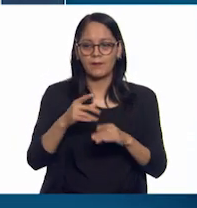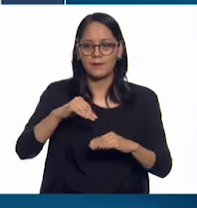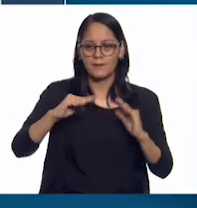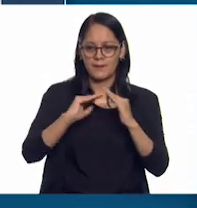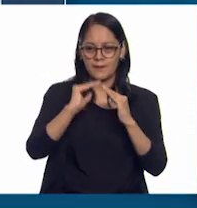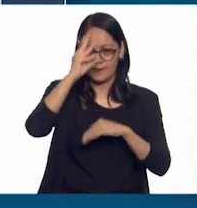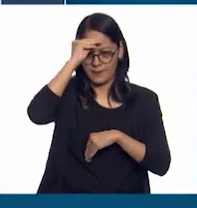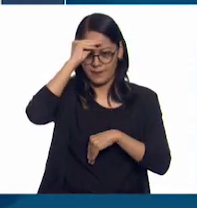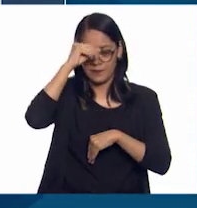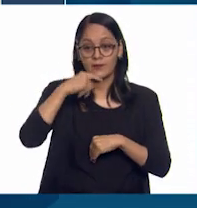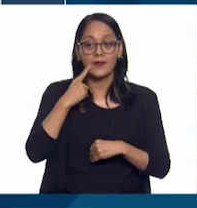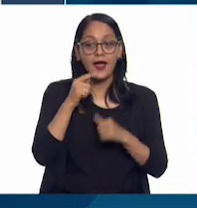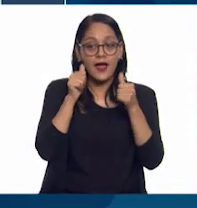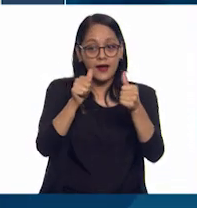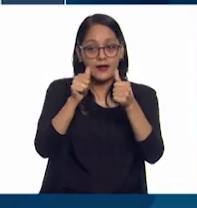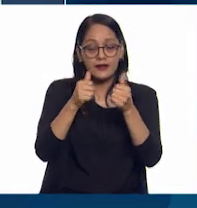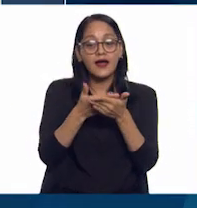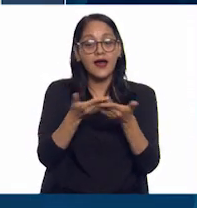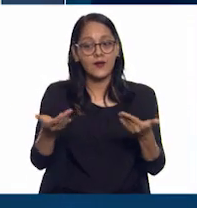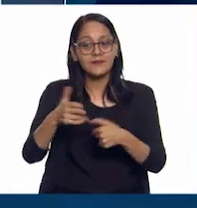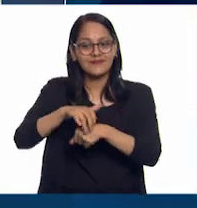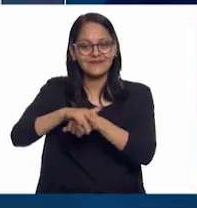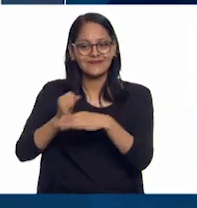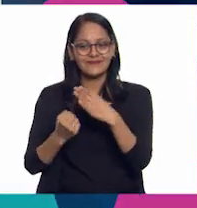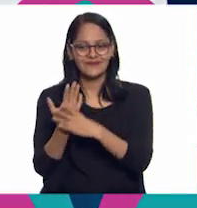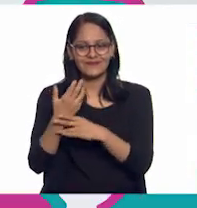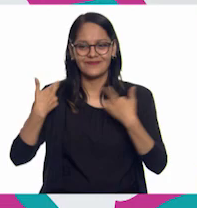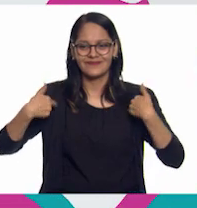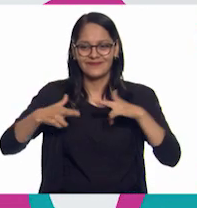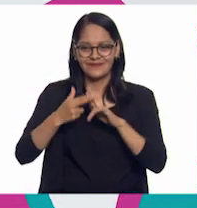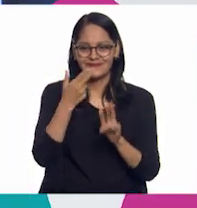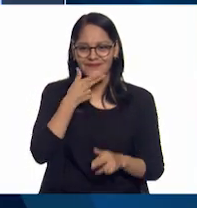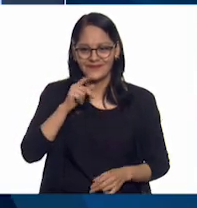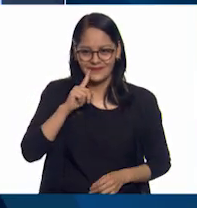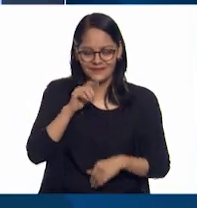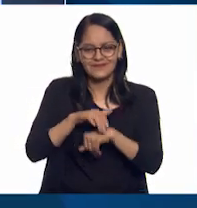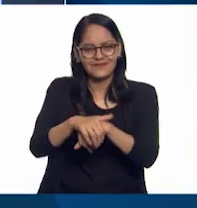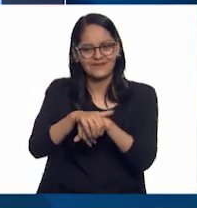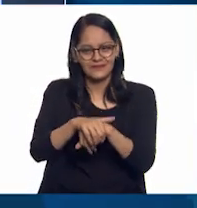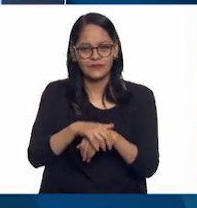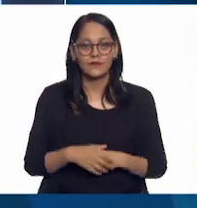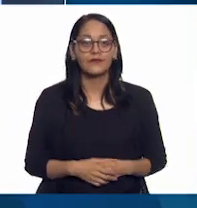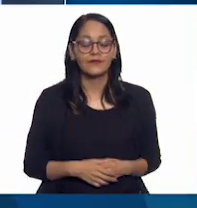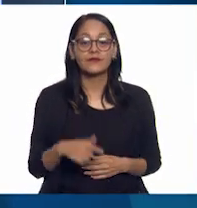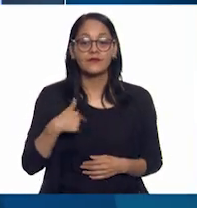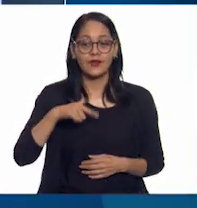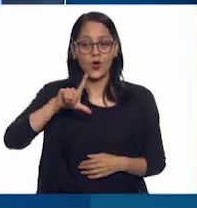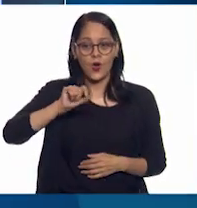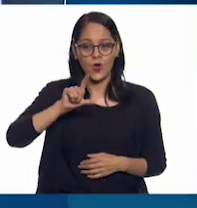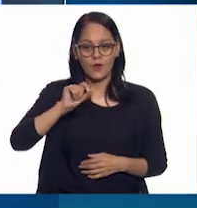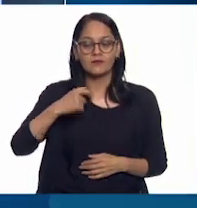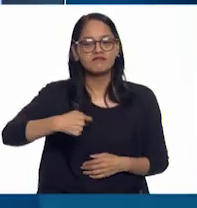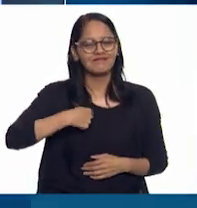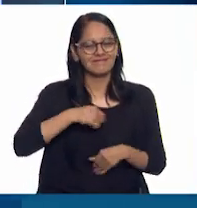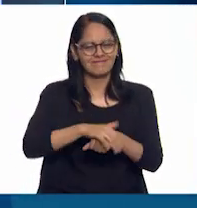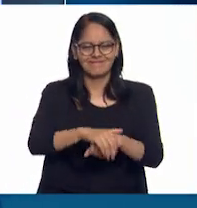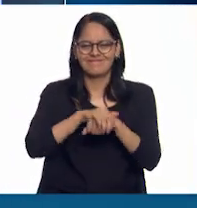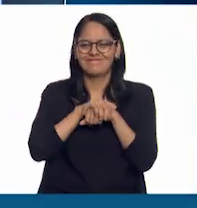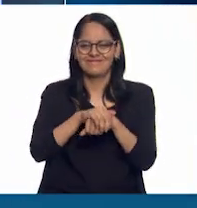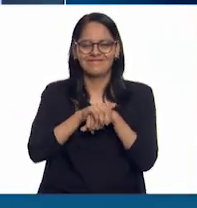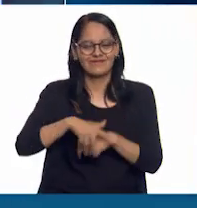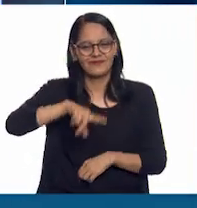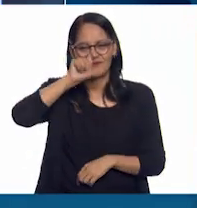en que Lolo se volvió amigo de las maestras y maestros. Lolo y yo somos grandes amigos. Es un